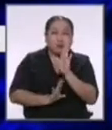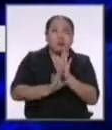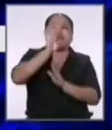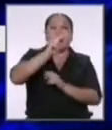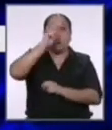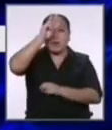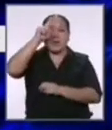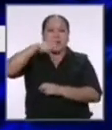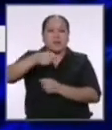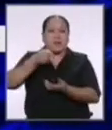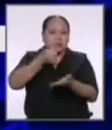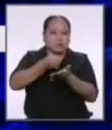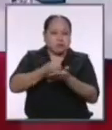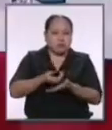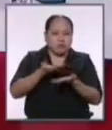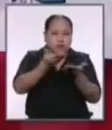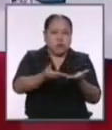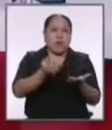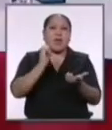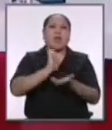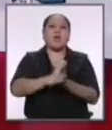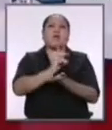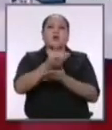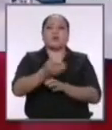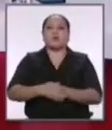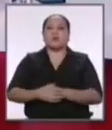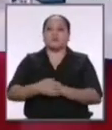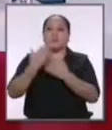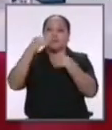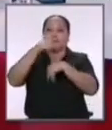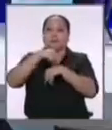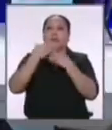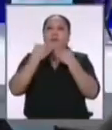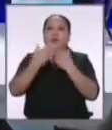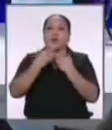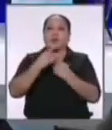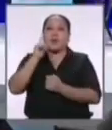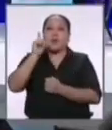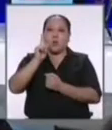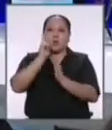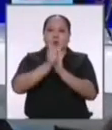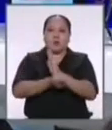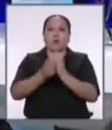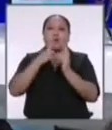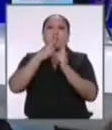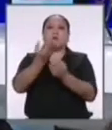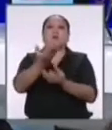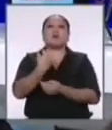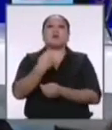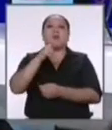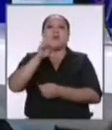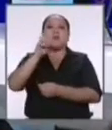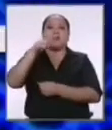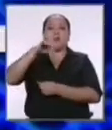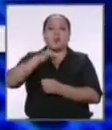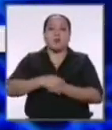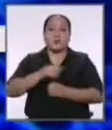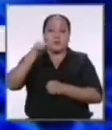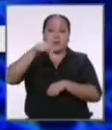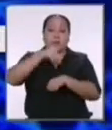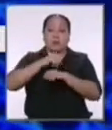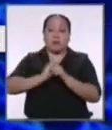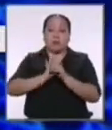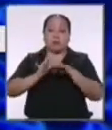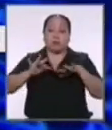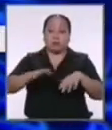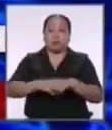invertir en la educación tiempo cumplido gracias un minuto de respuesta a la candidata Verónica Mendoza la pandemia